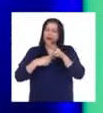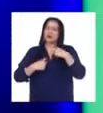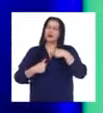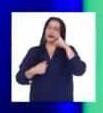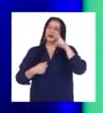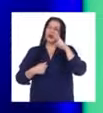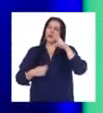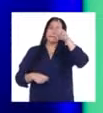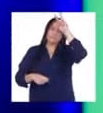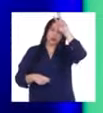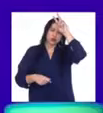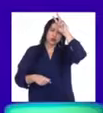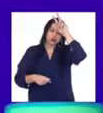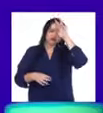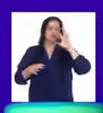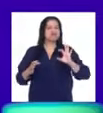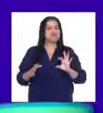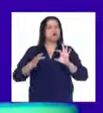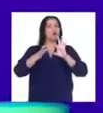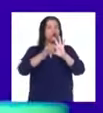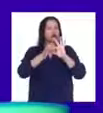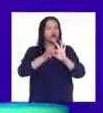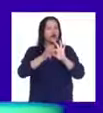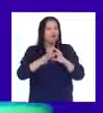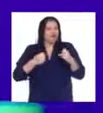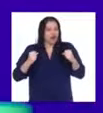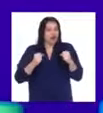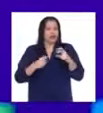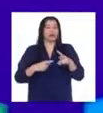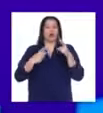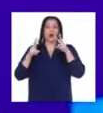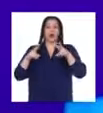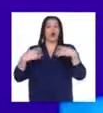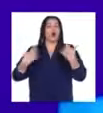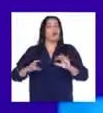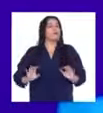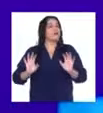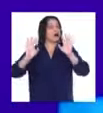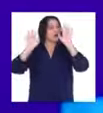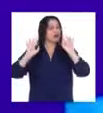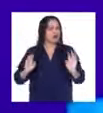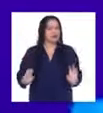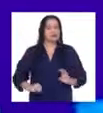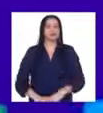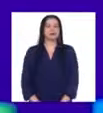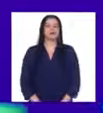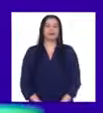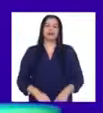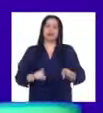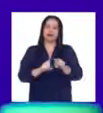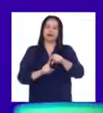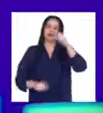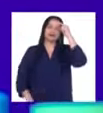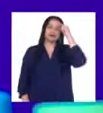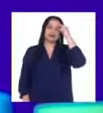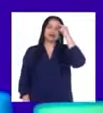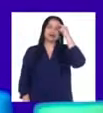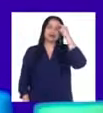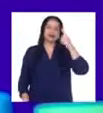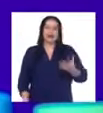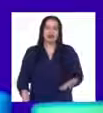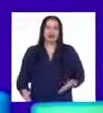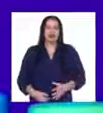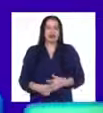unido. Eso ver es algo maravilloso. También me gusta pensar que